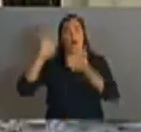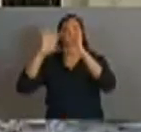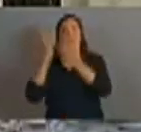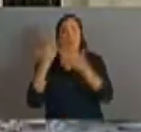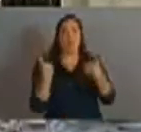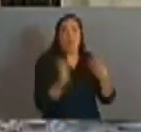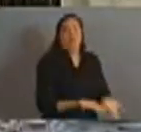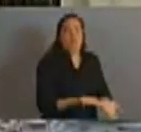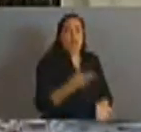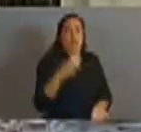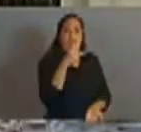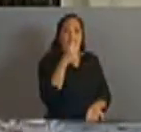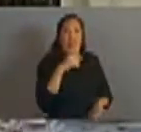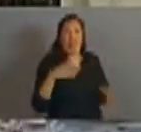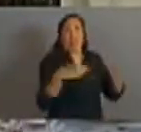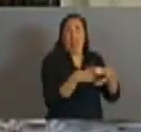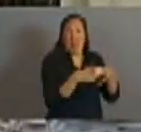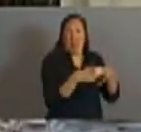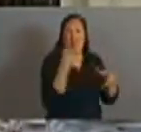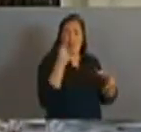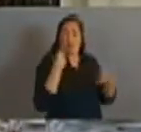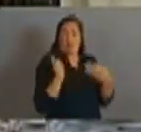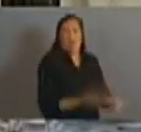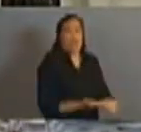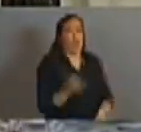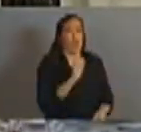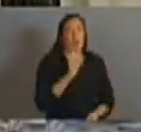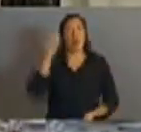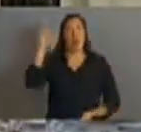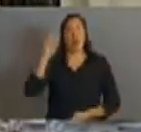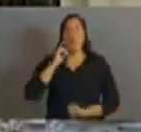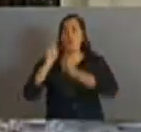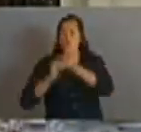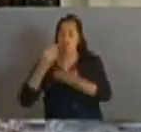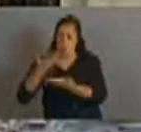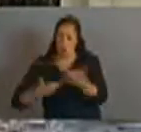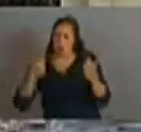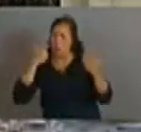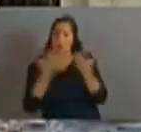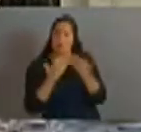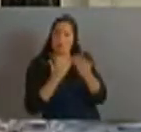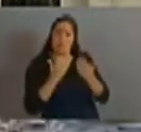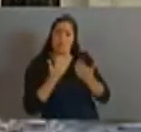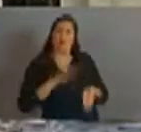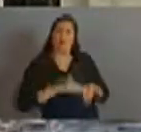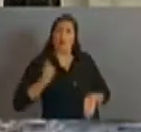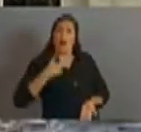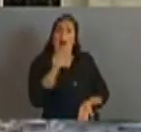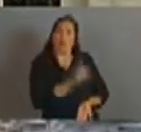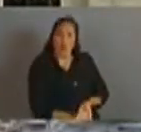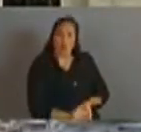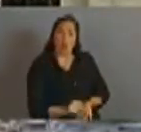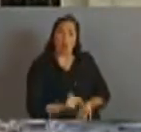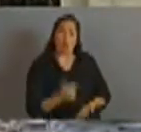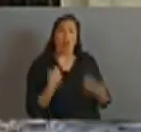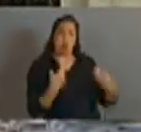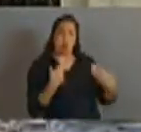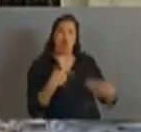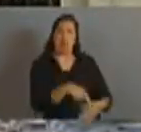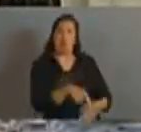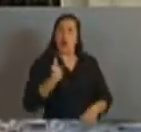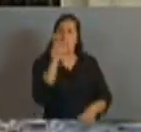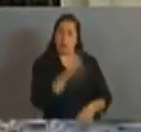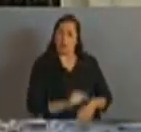El informe del Banco Mundial elogia la reducción de la pobreza en la Argentina, reconoce los